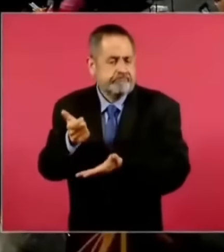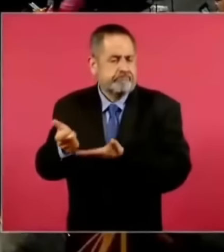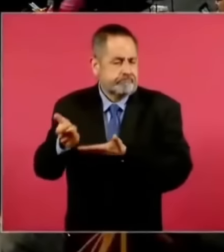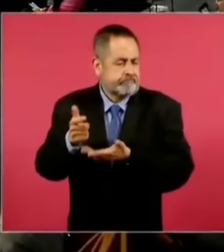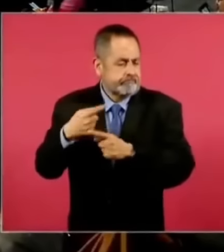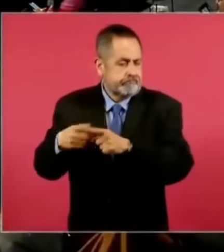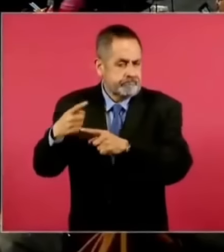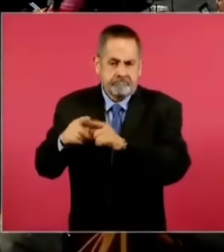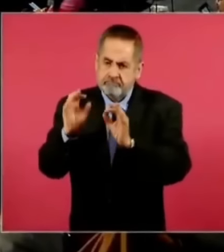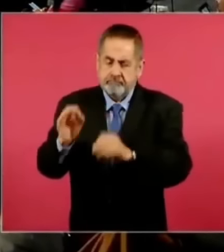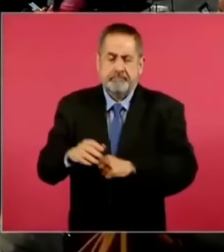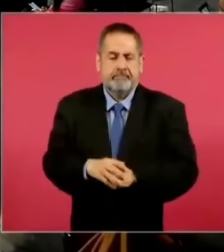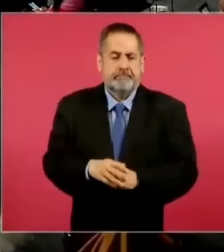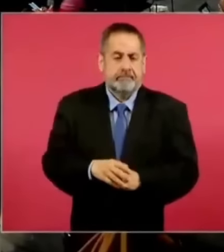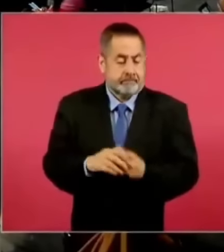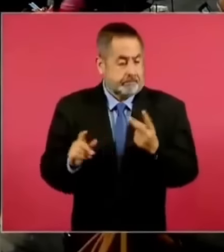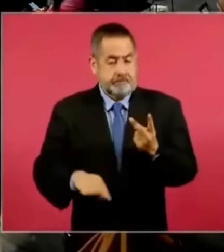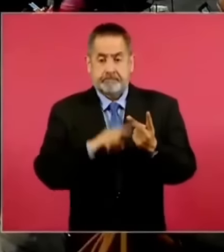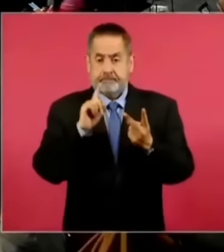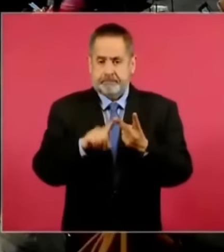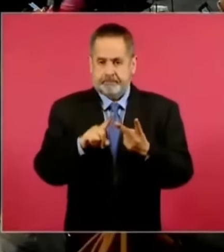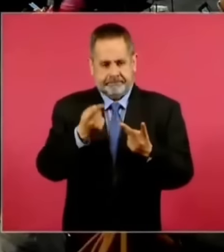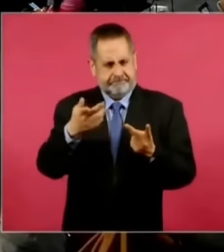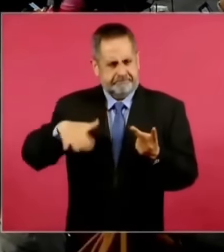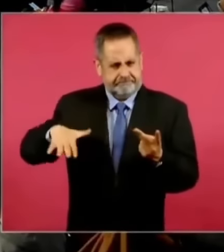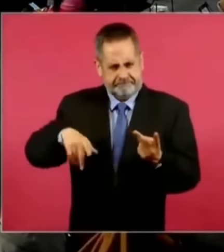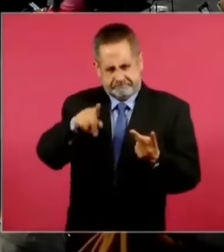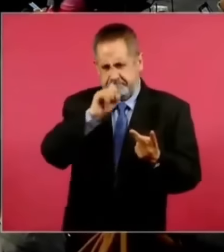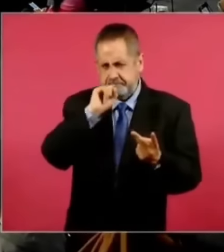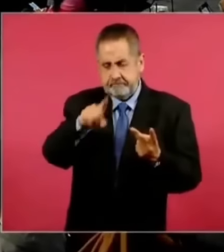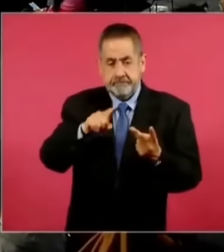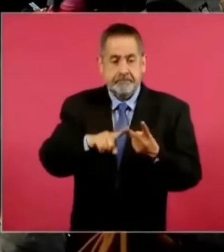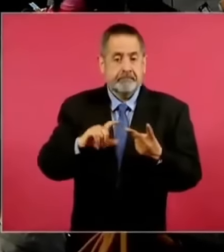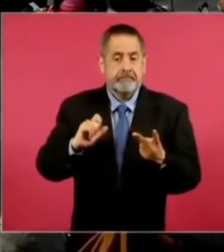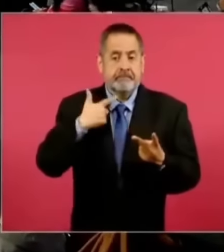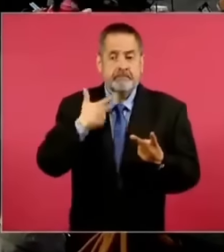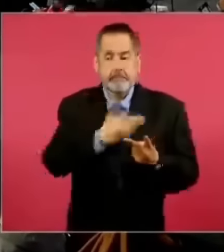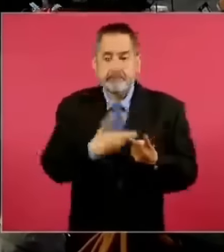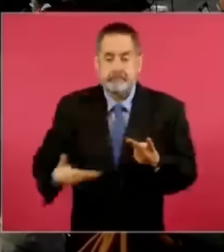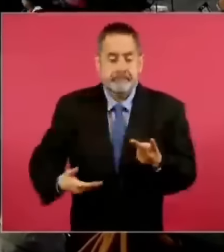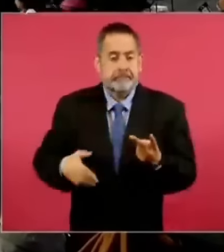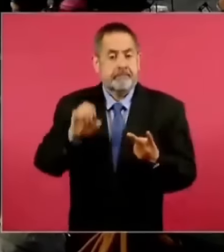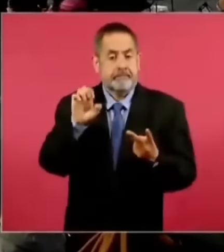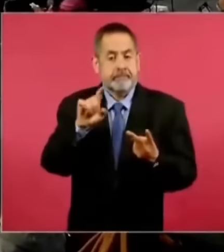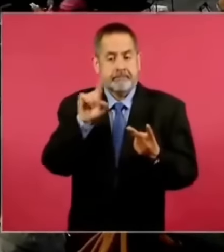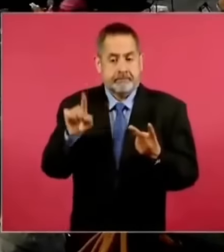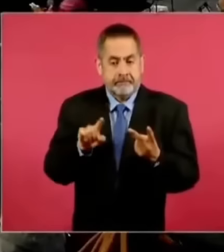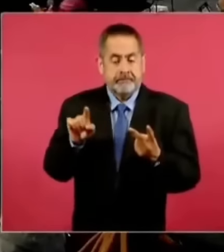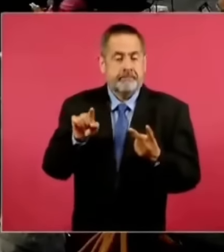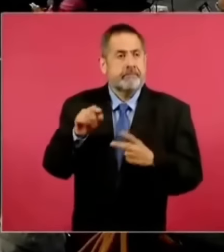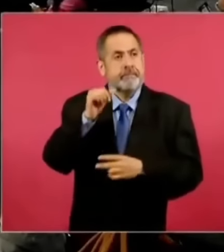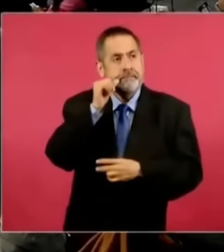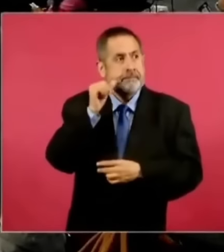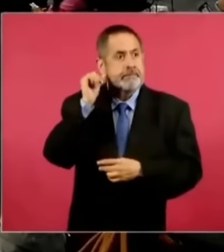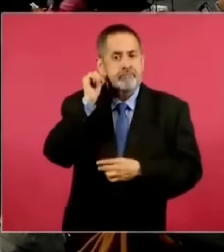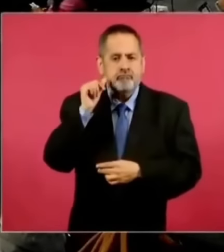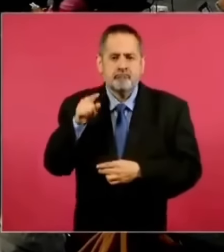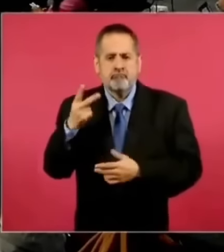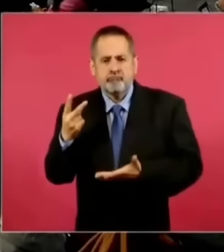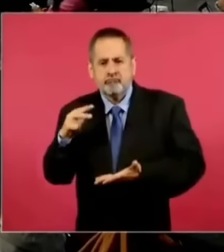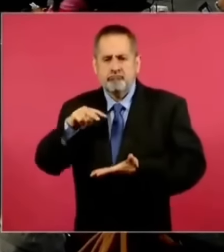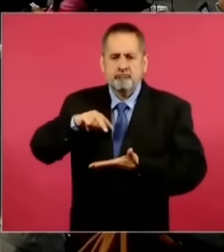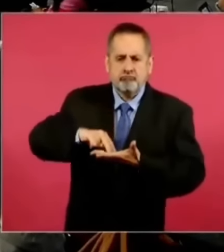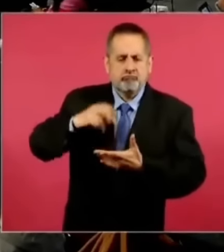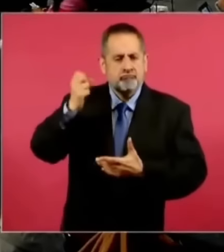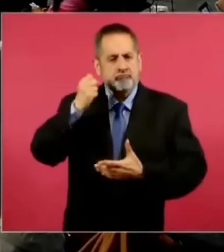presidente, como usted lo ha venido comentando en estos días, el expresidente Ernesto Zedillo ayer dio una ponencia